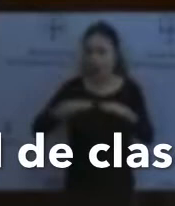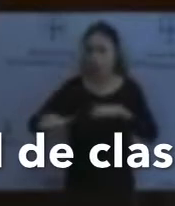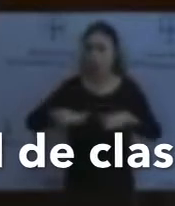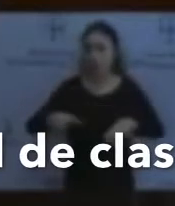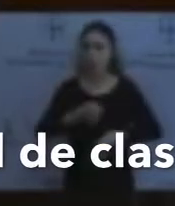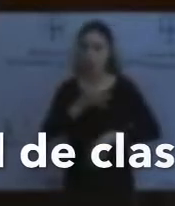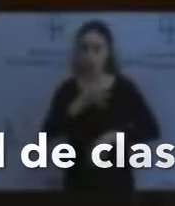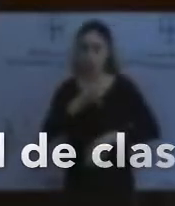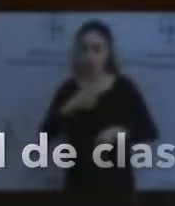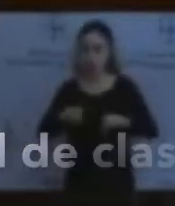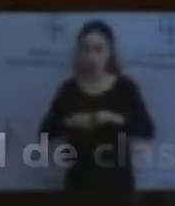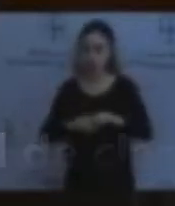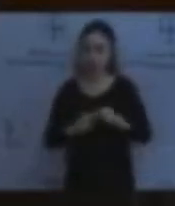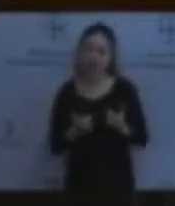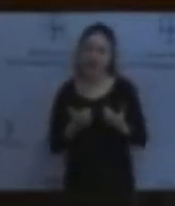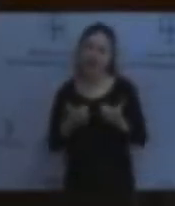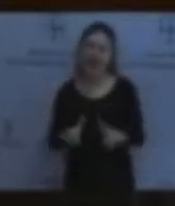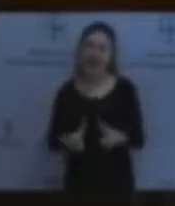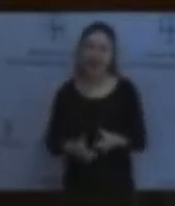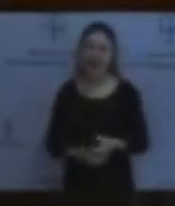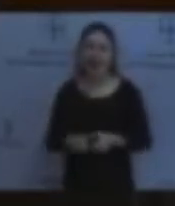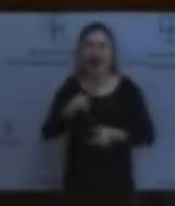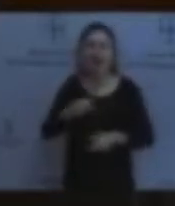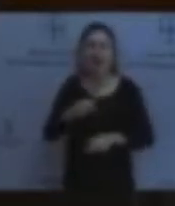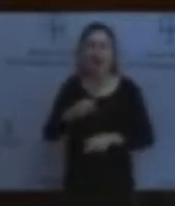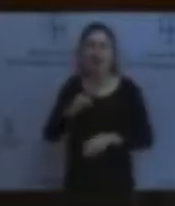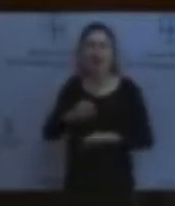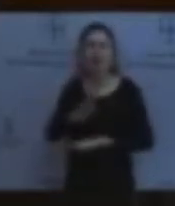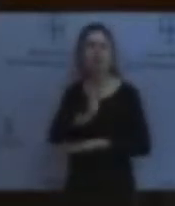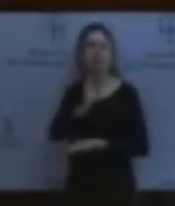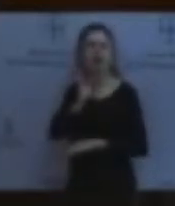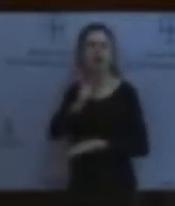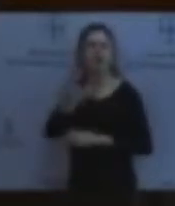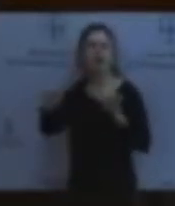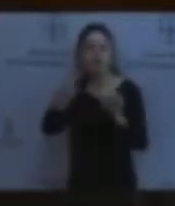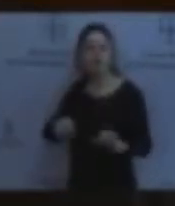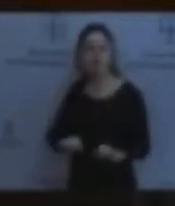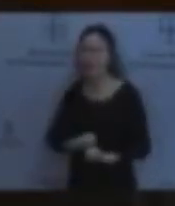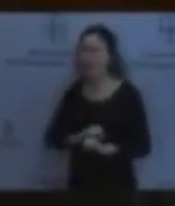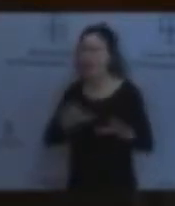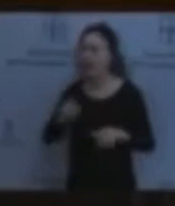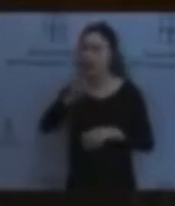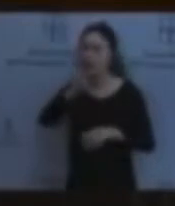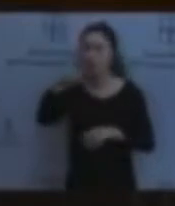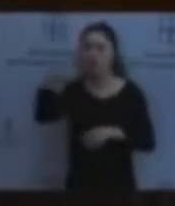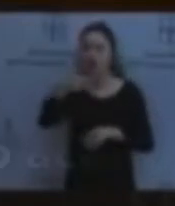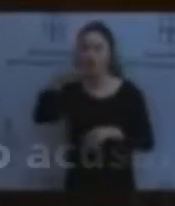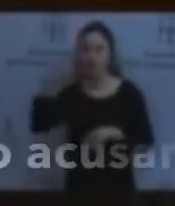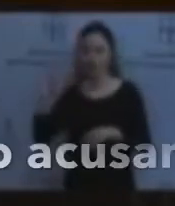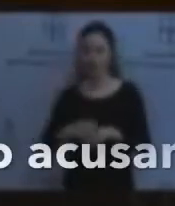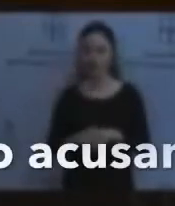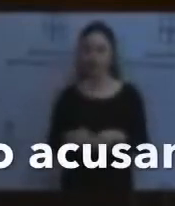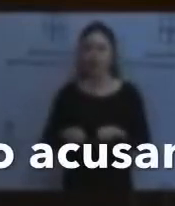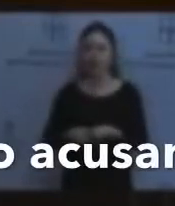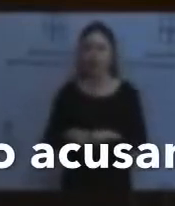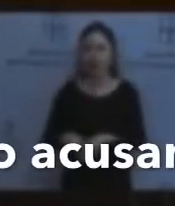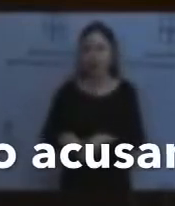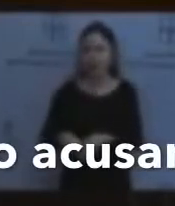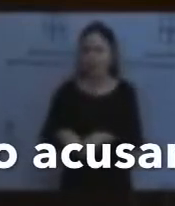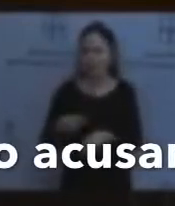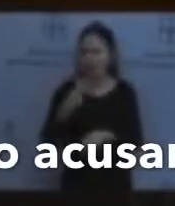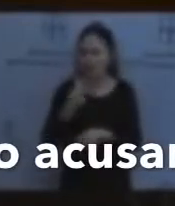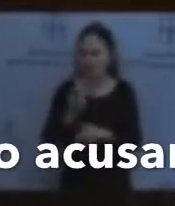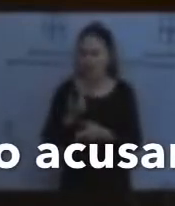atacando de forma muy explícita a UGT. Eso sí, lo hacen con un cinismo monumental. Hablando primero de la